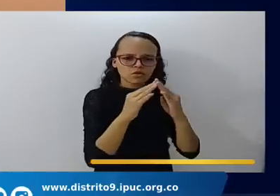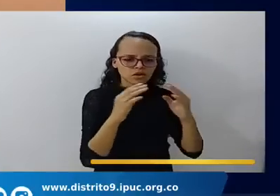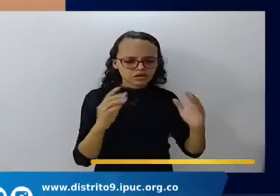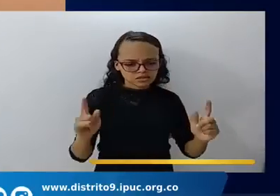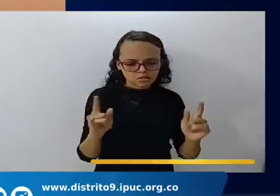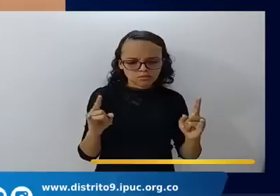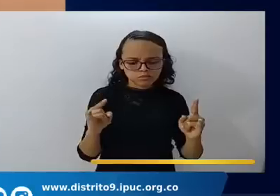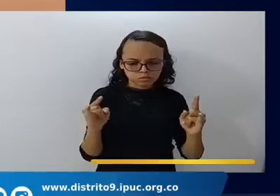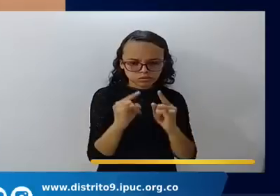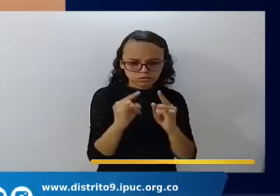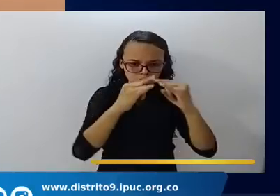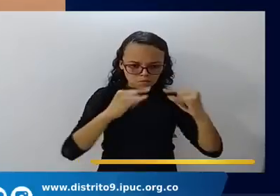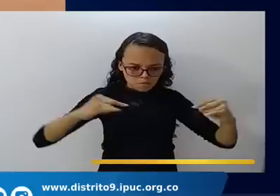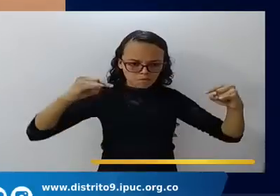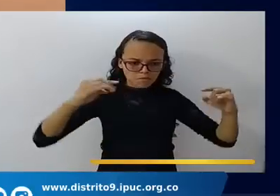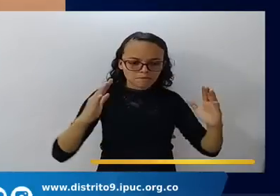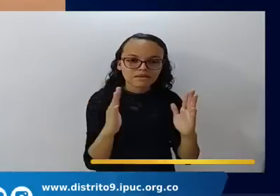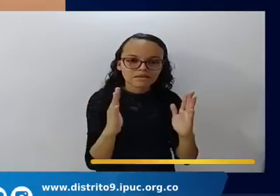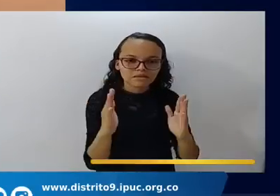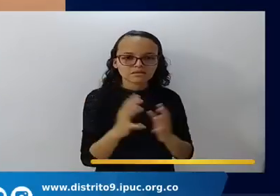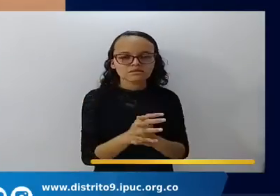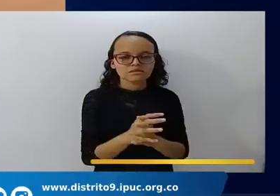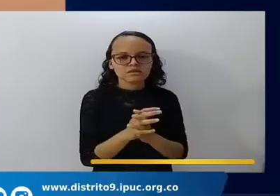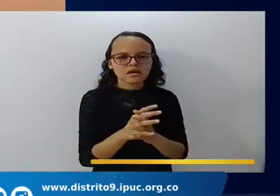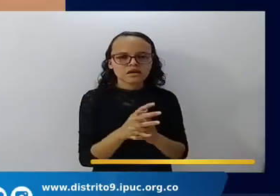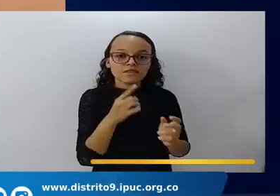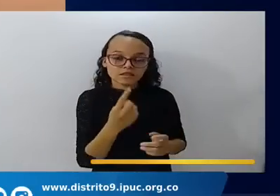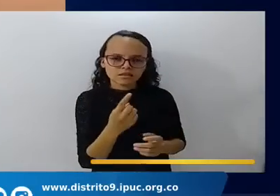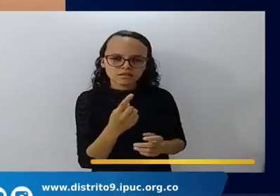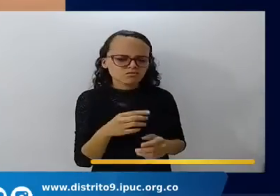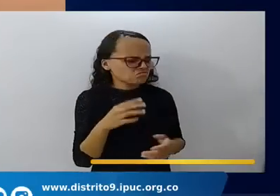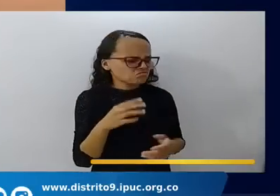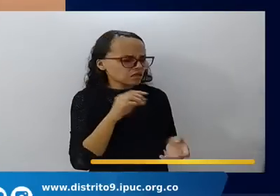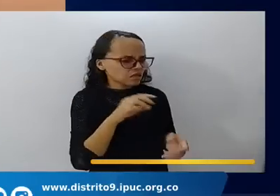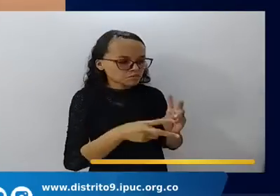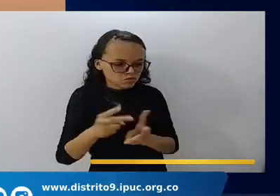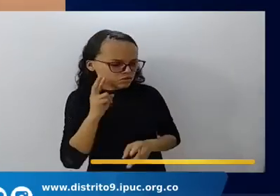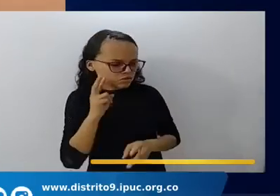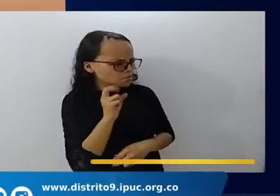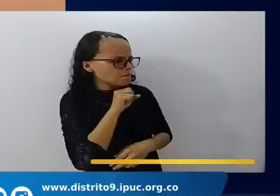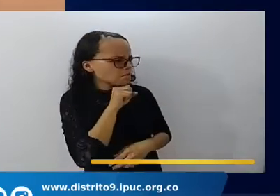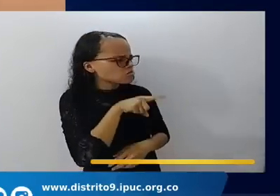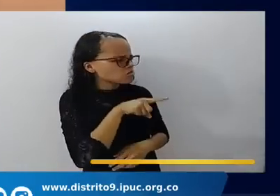Y él decía, porque yo no soy de aquí. Aquí voy de paso.